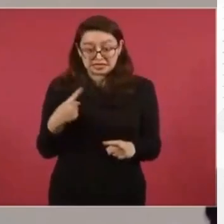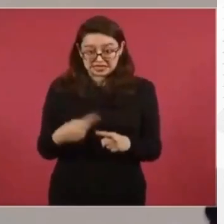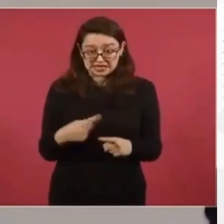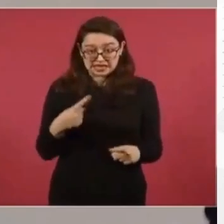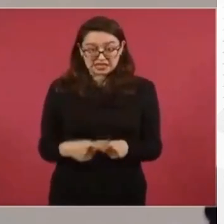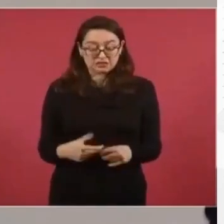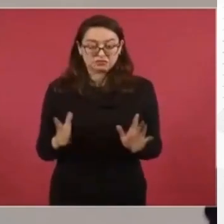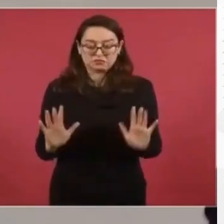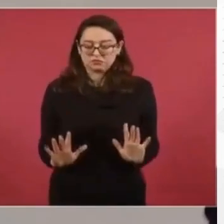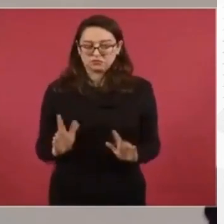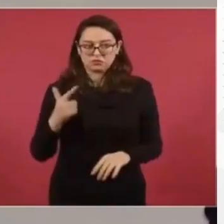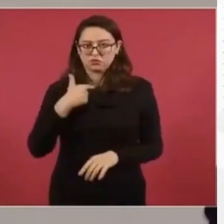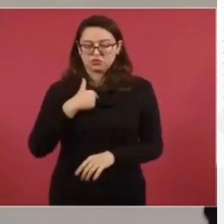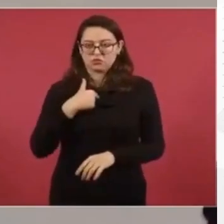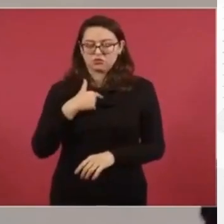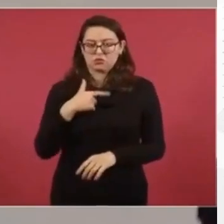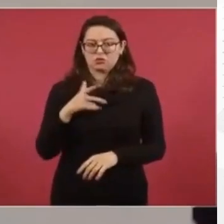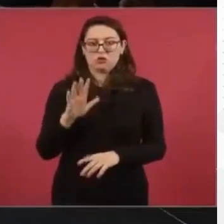temeraria.